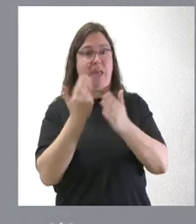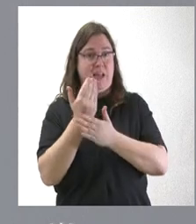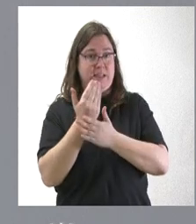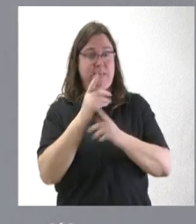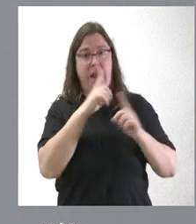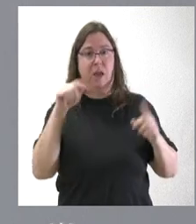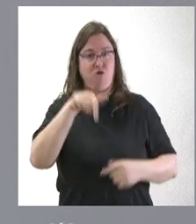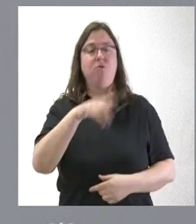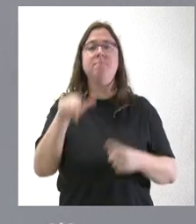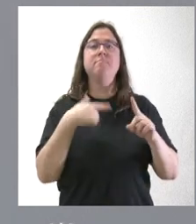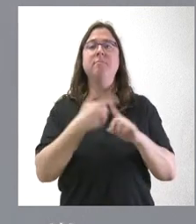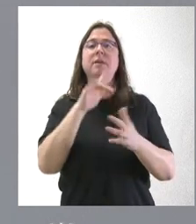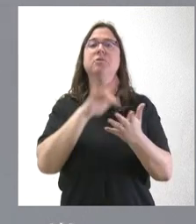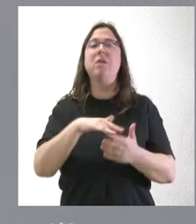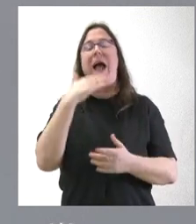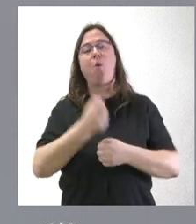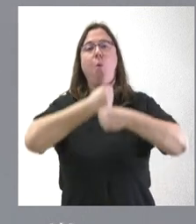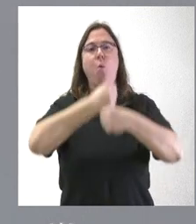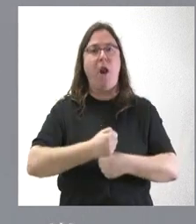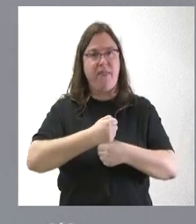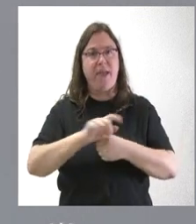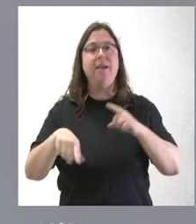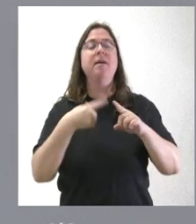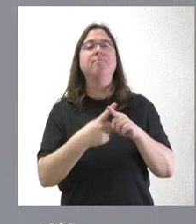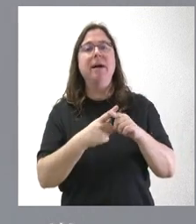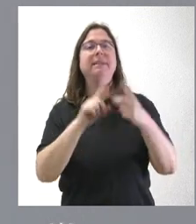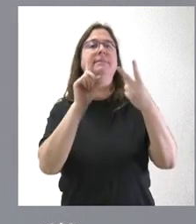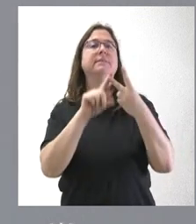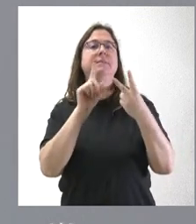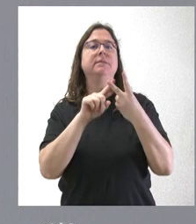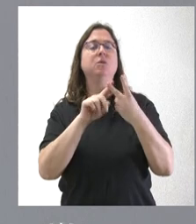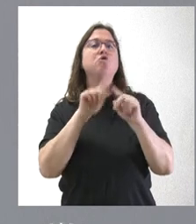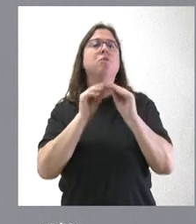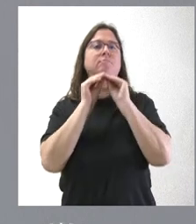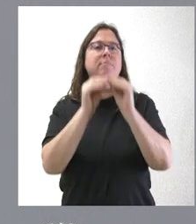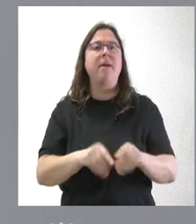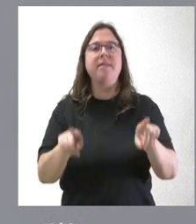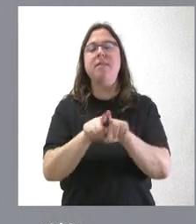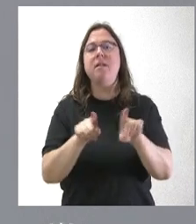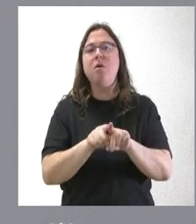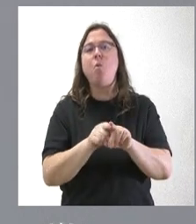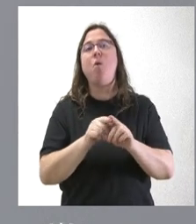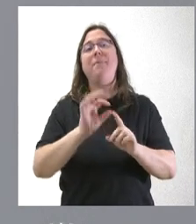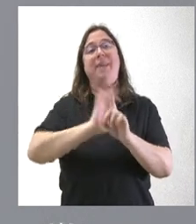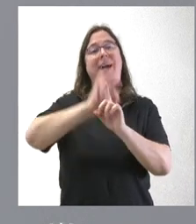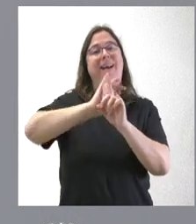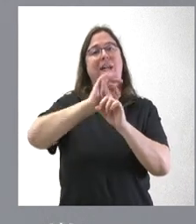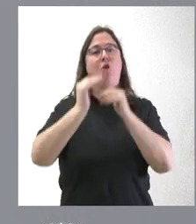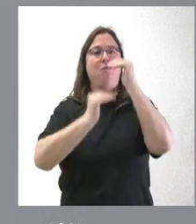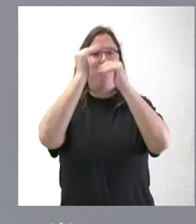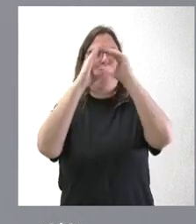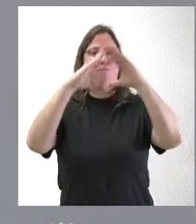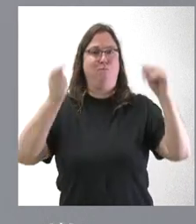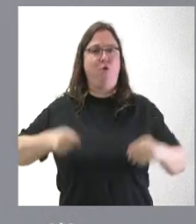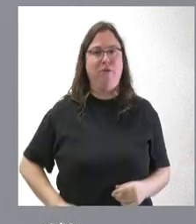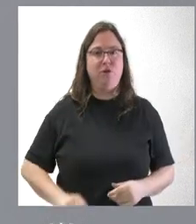donde hay algún tipo de guardias. Y el segundo es los nuevos desarrollos de grados de la carrera profesional, que se ha